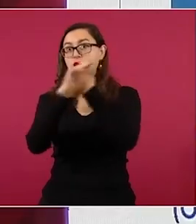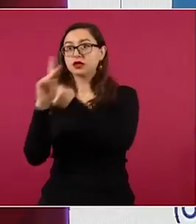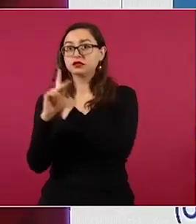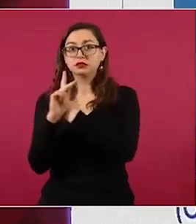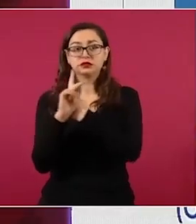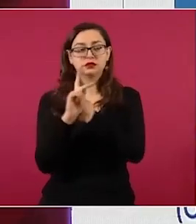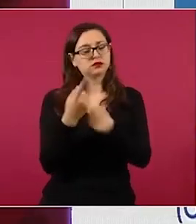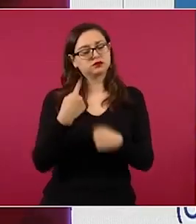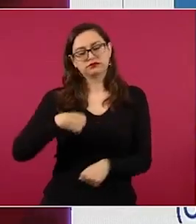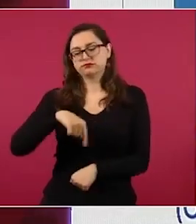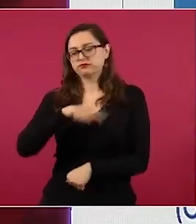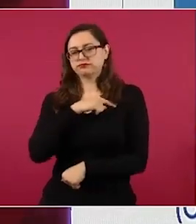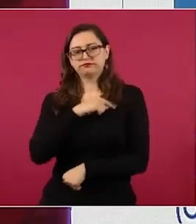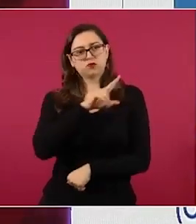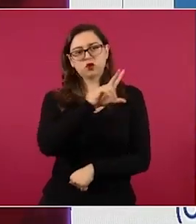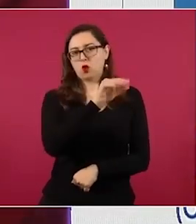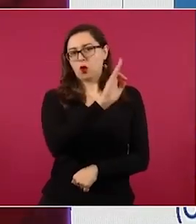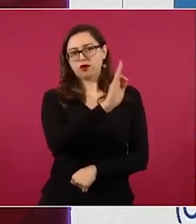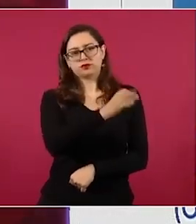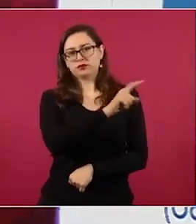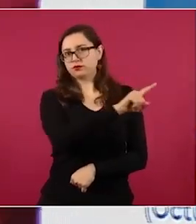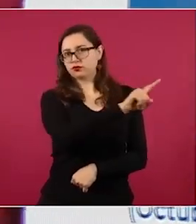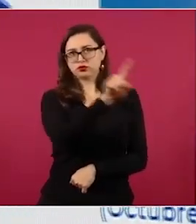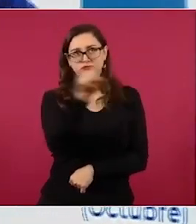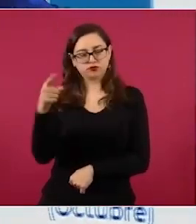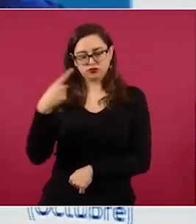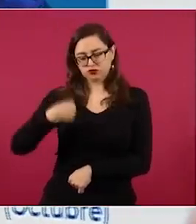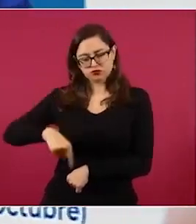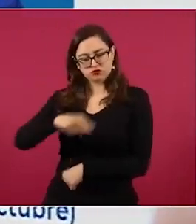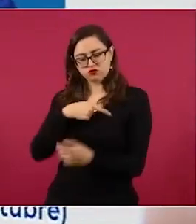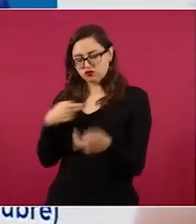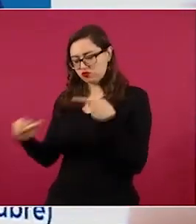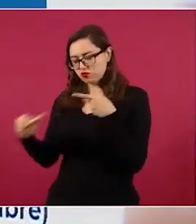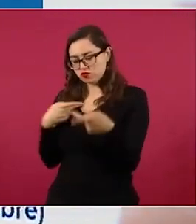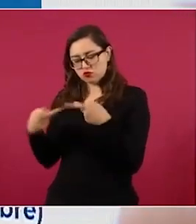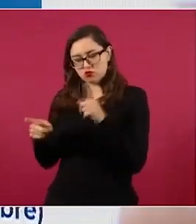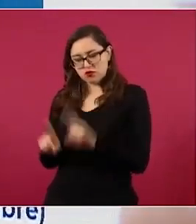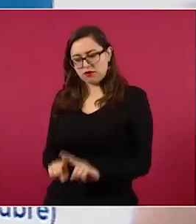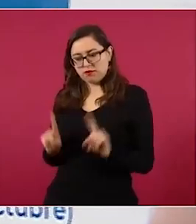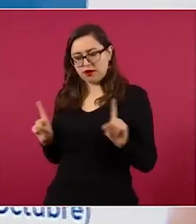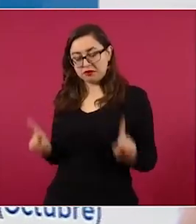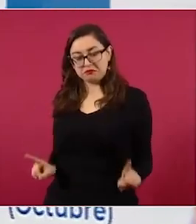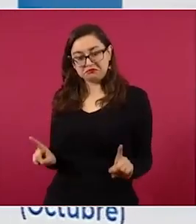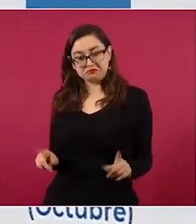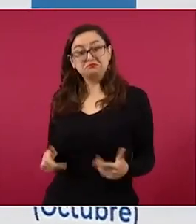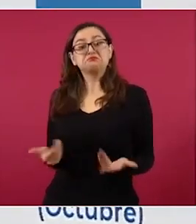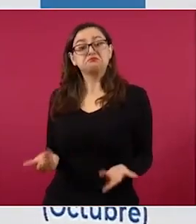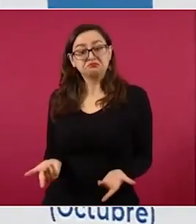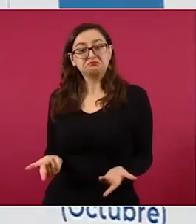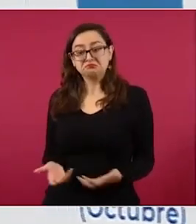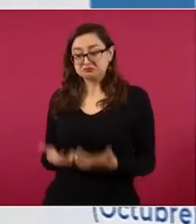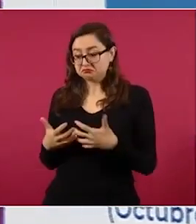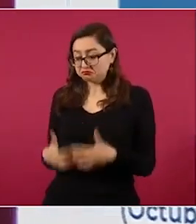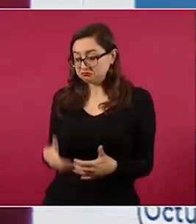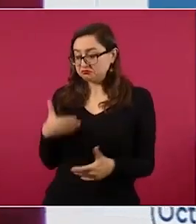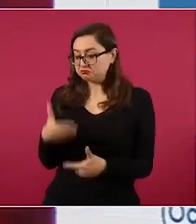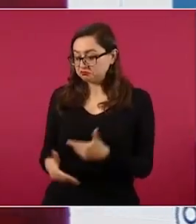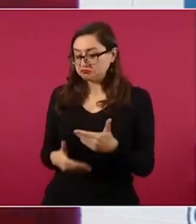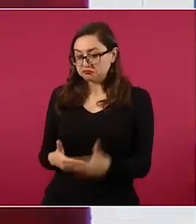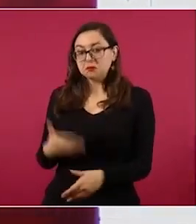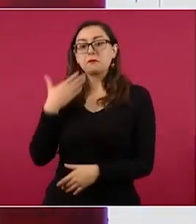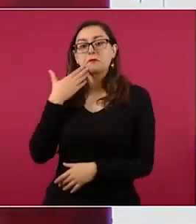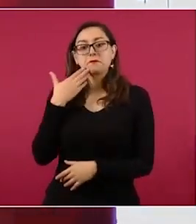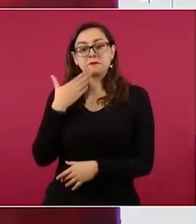aquí hubo un poco de subsidio, no lo suficiente,